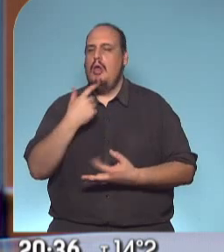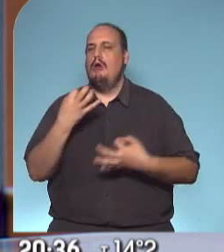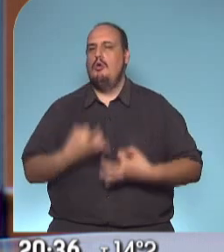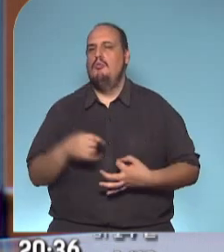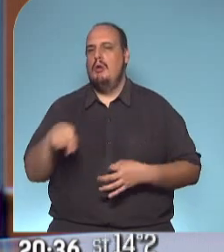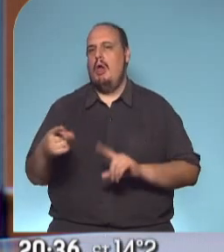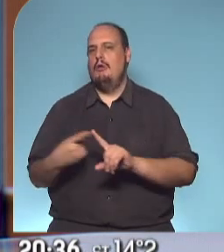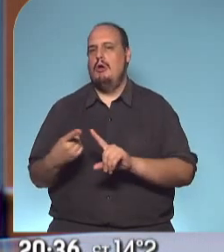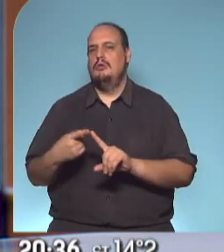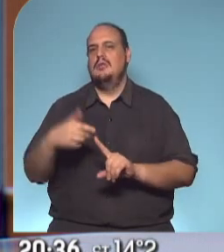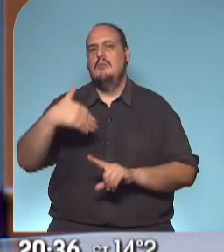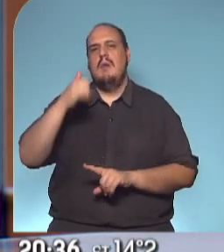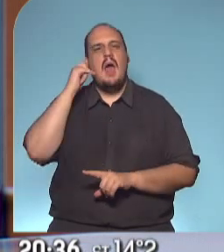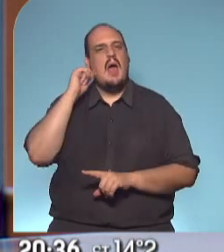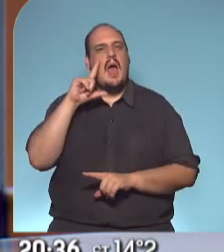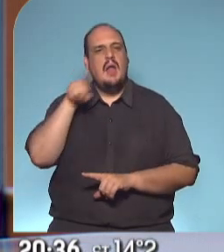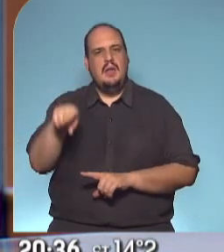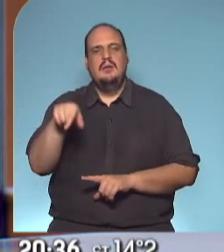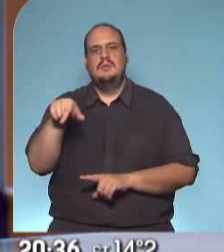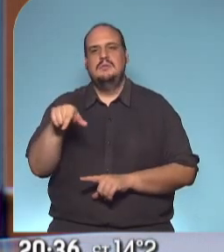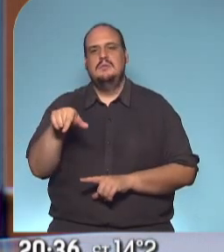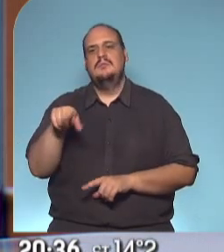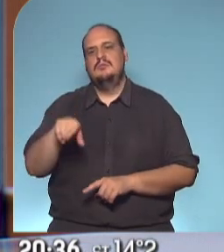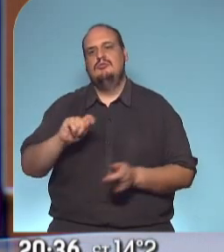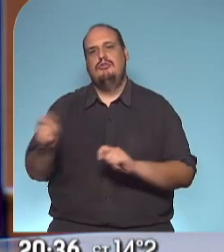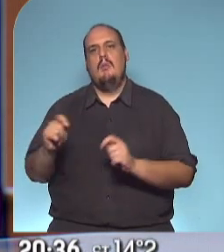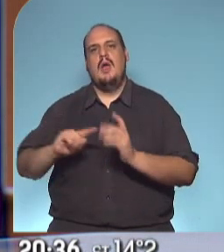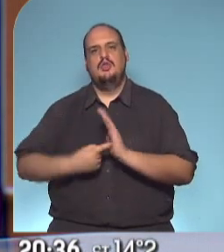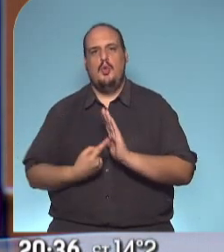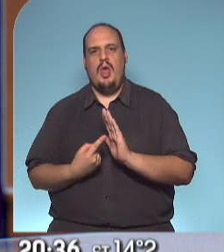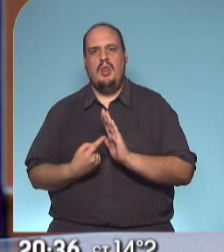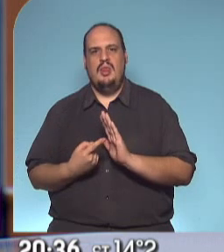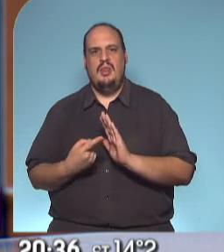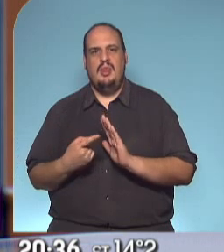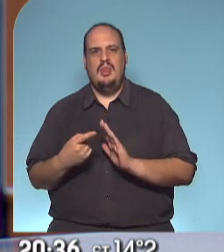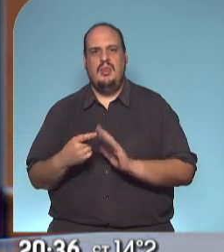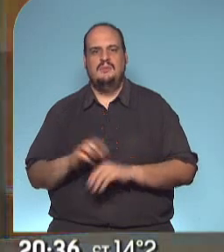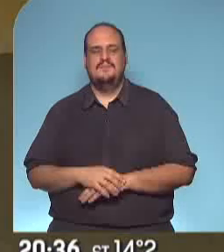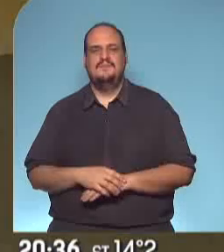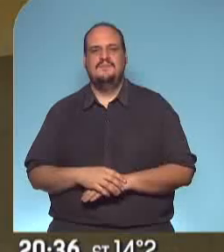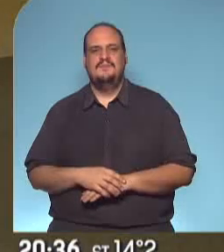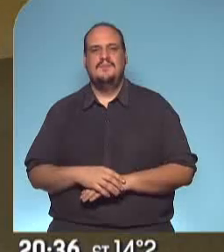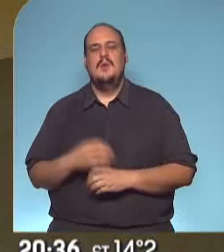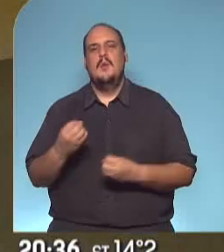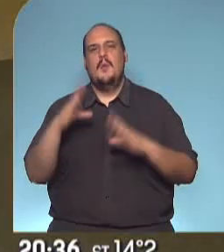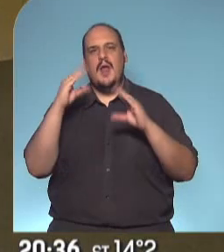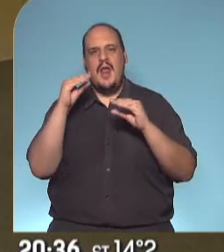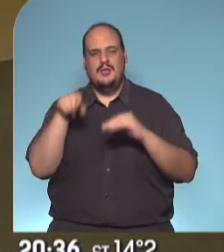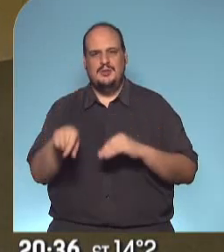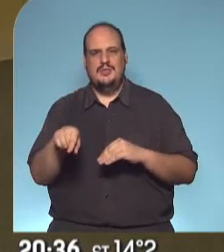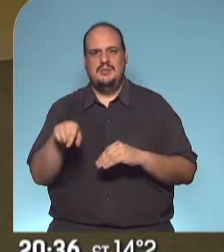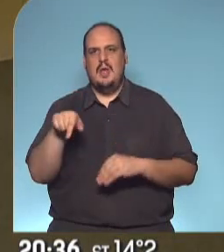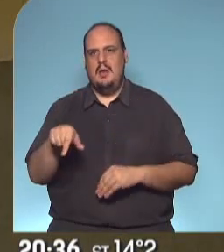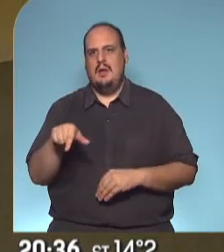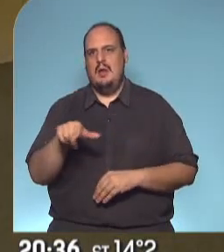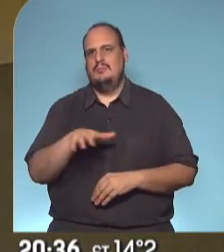Vamos a tomar contacto con Magalí Arens, momento de pasar a la Gobernación de Ciudad de Buenos Aires. Magalí, buenas noches. Buenas noches, Ariel. Estamos en la